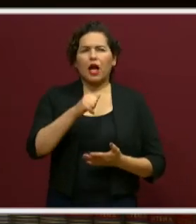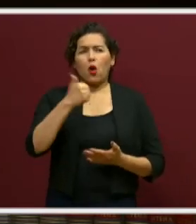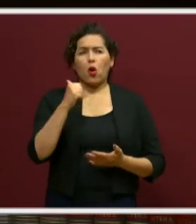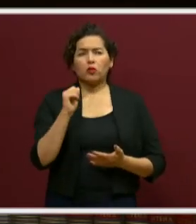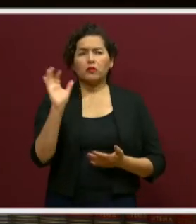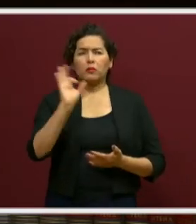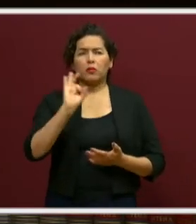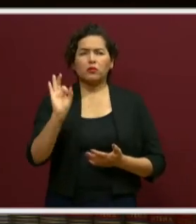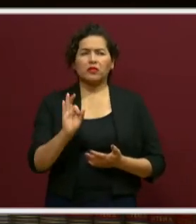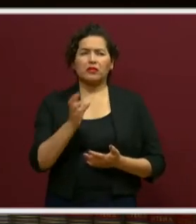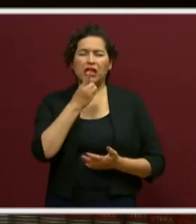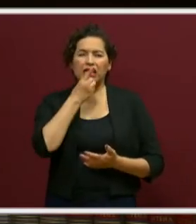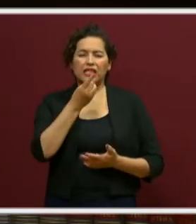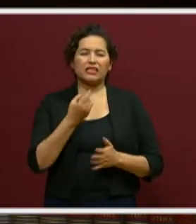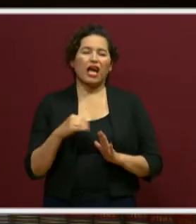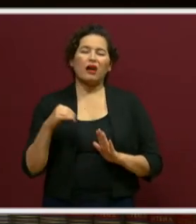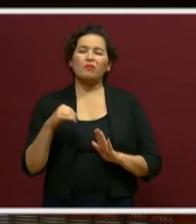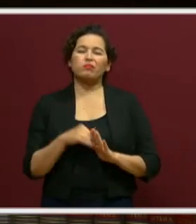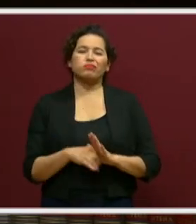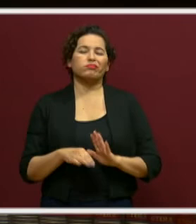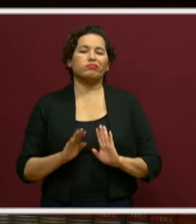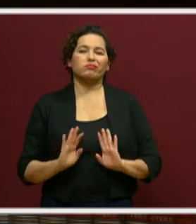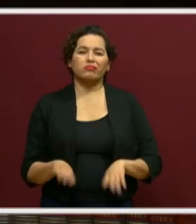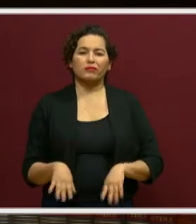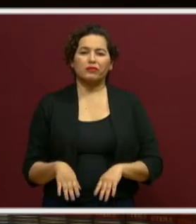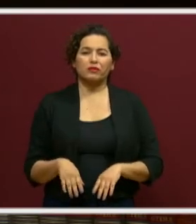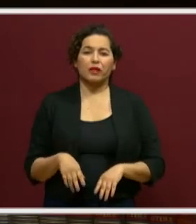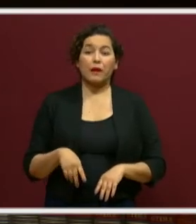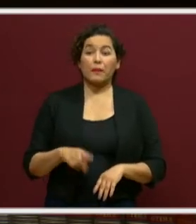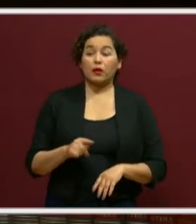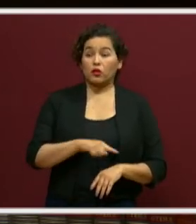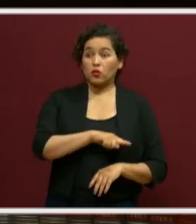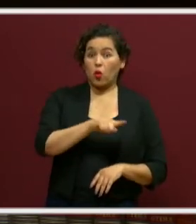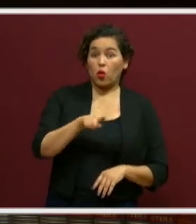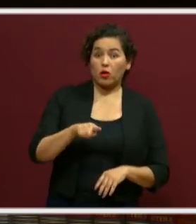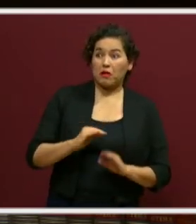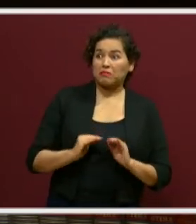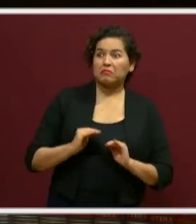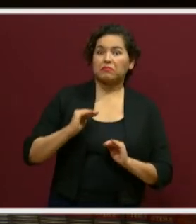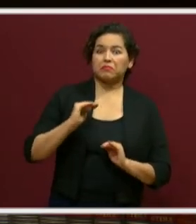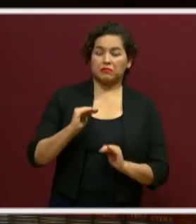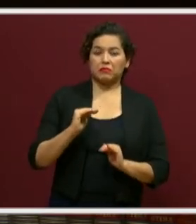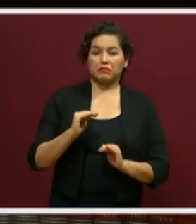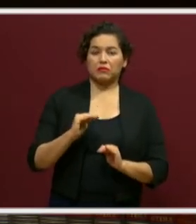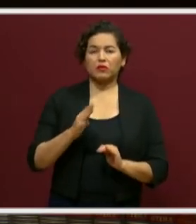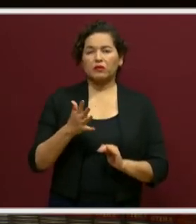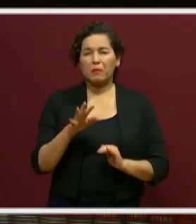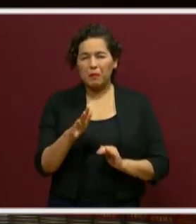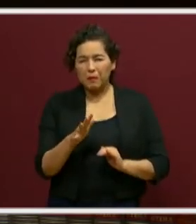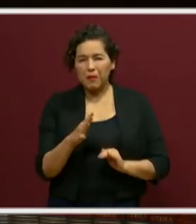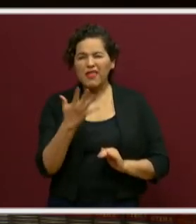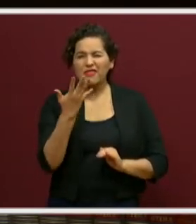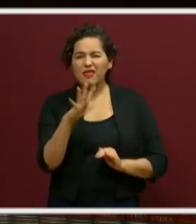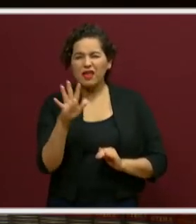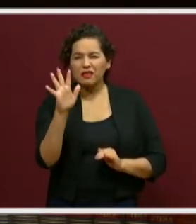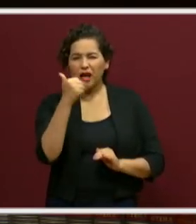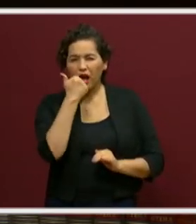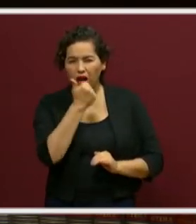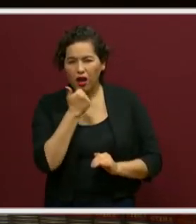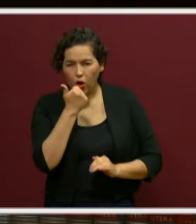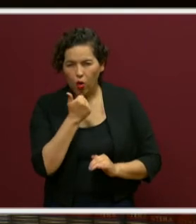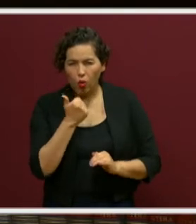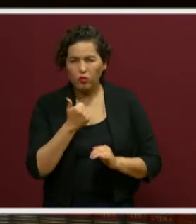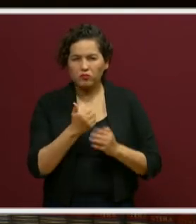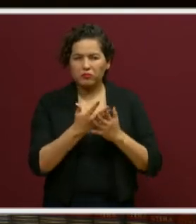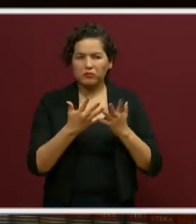dice insuficiente, todos los demás están por arriba. Quiere decir que de cada 10 alumnos, de